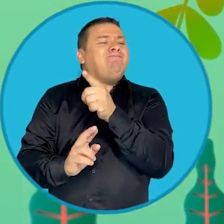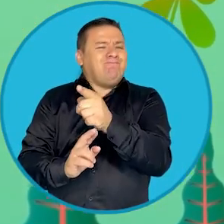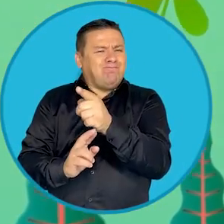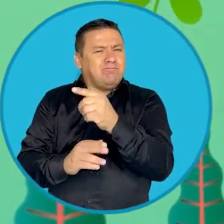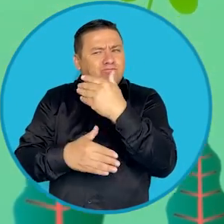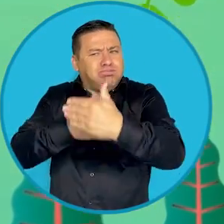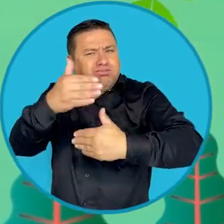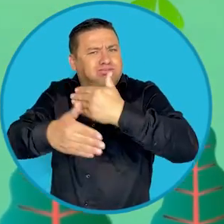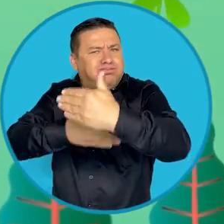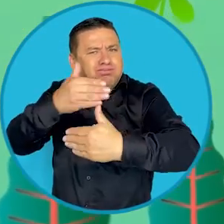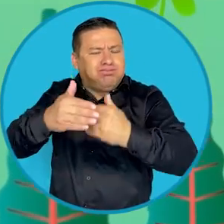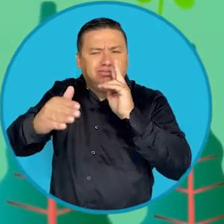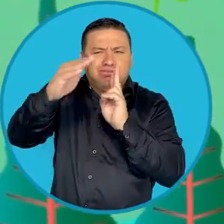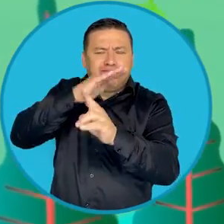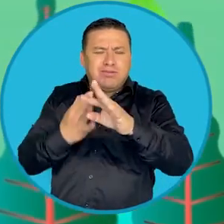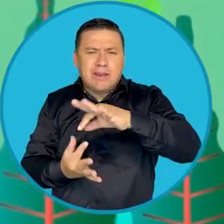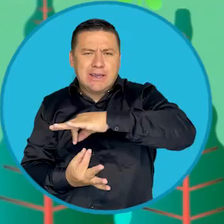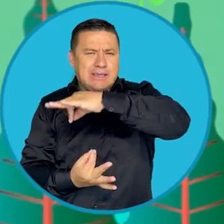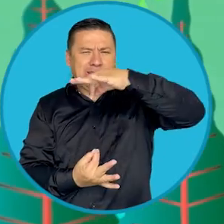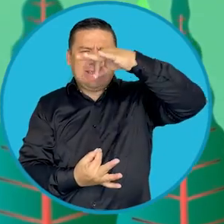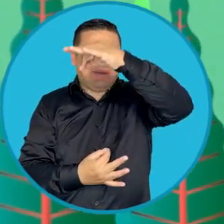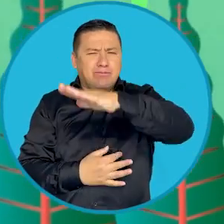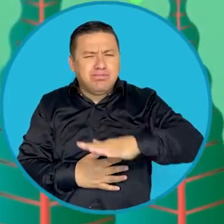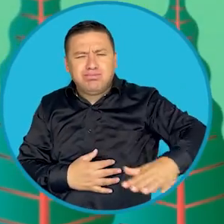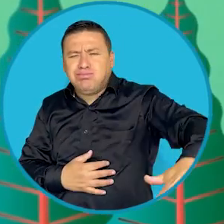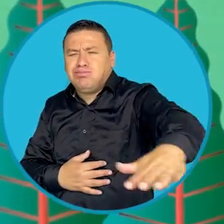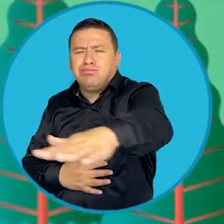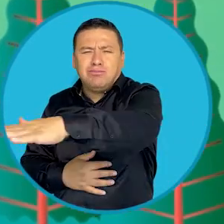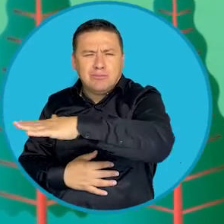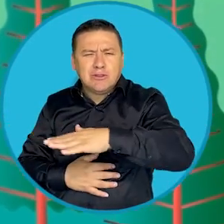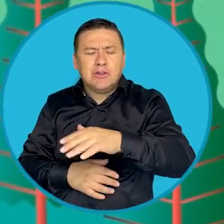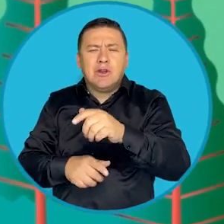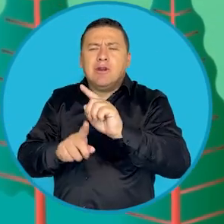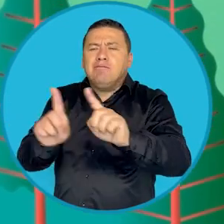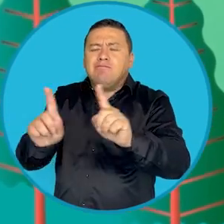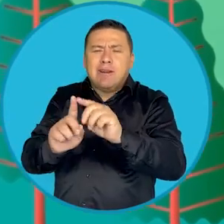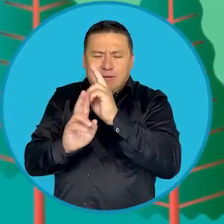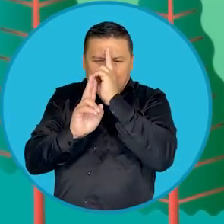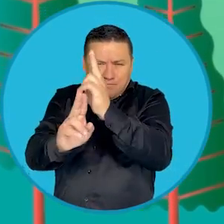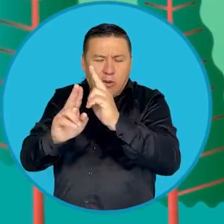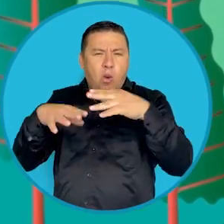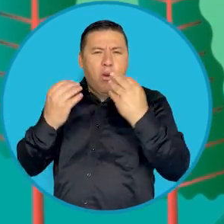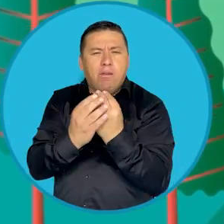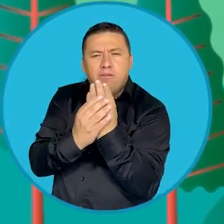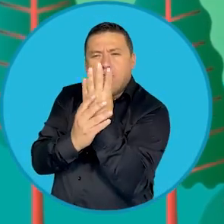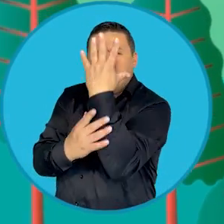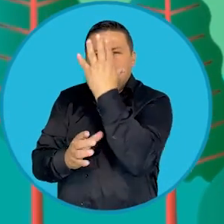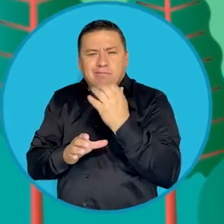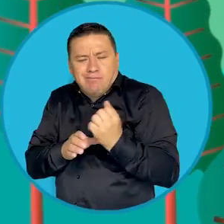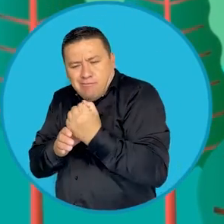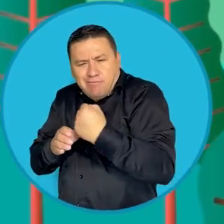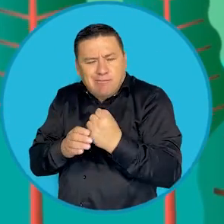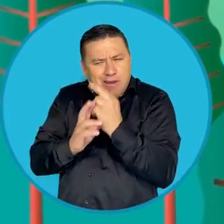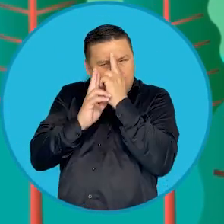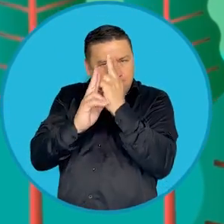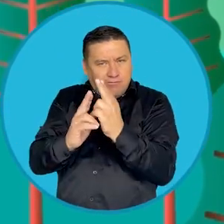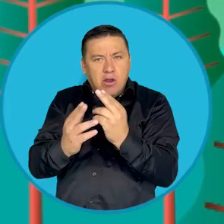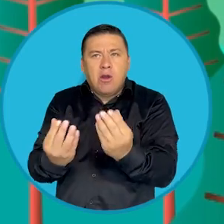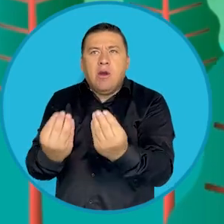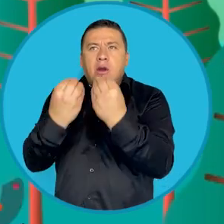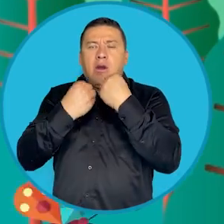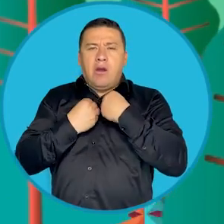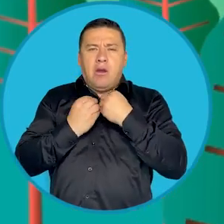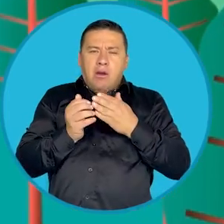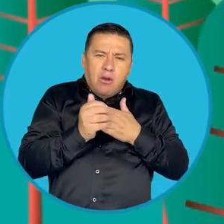donde se desarrolla toda su cosmovisión y espiritualidad. Una zona que alberga abundantes lugares sagrados y plantas medicinales que les brinda